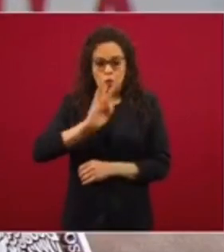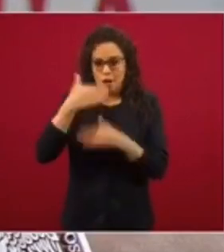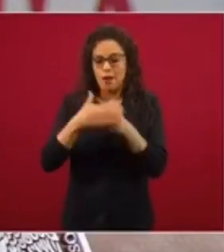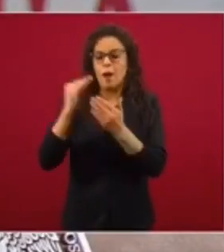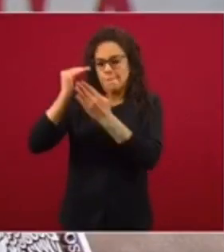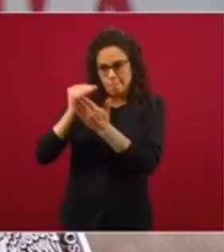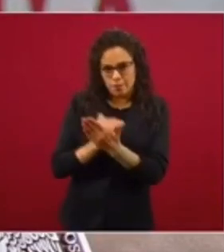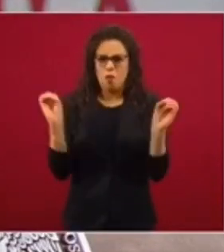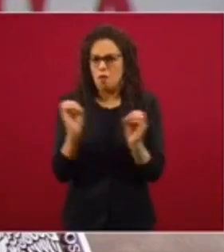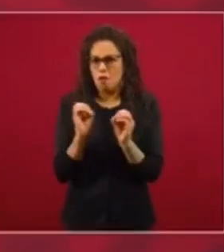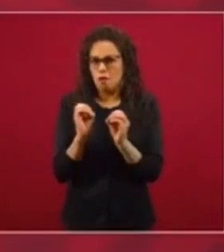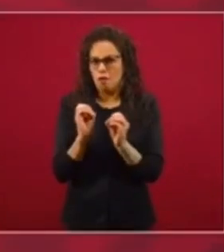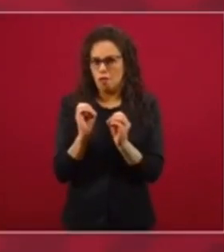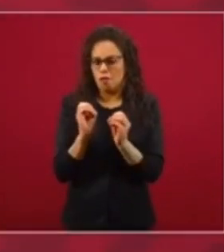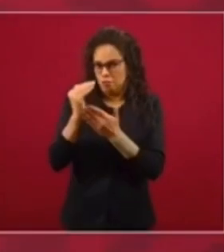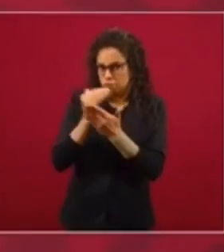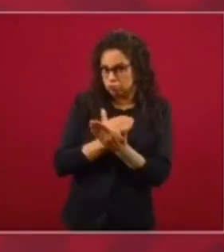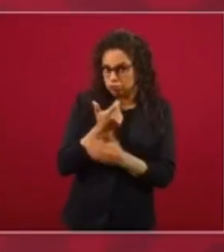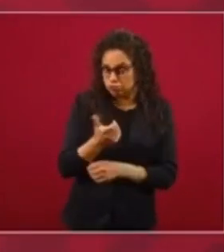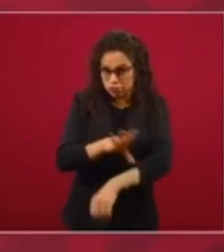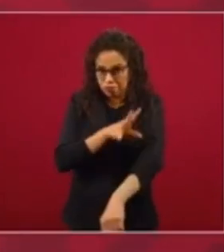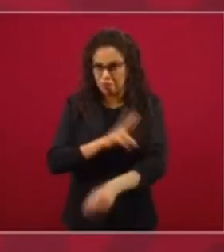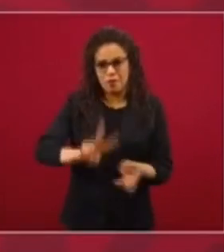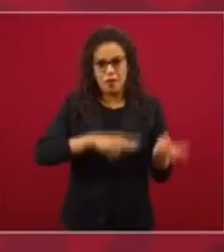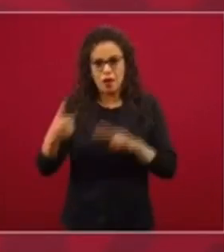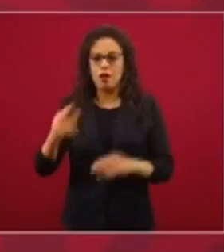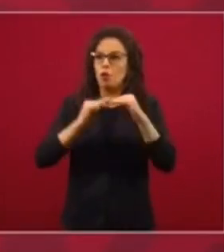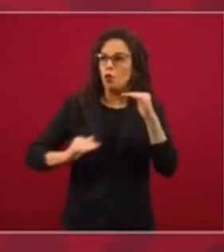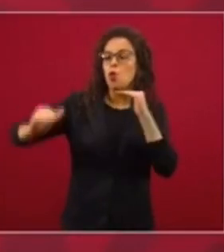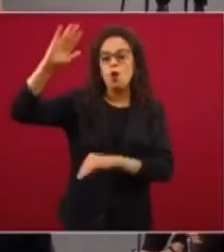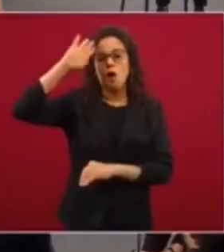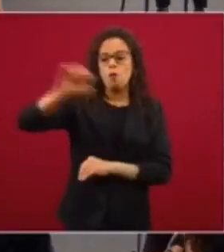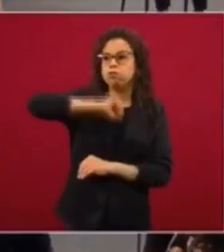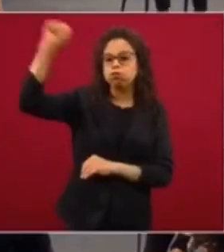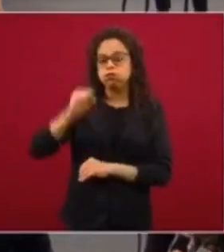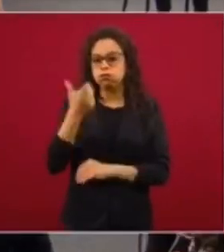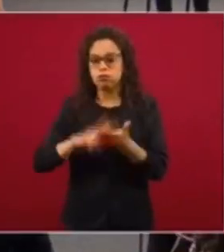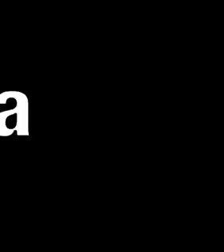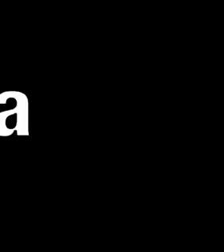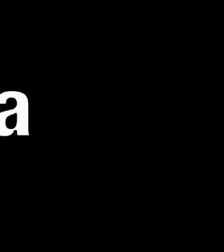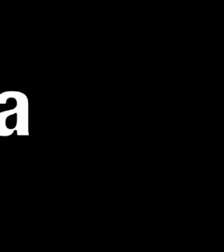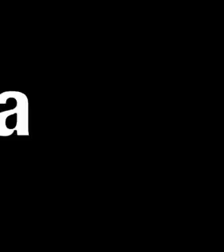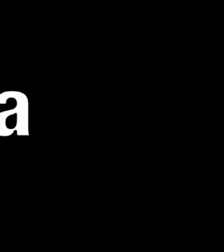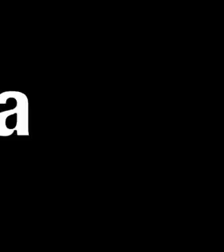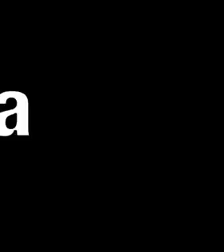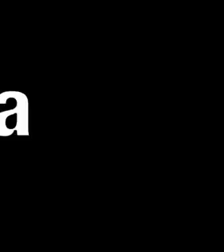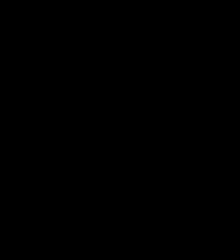Que ellos nunca lo hicieron. Al contrario, se elevaba y se elevaba constantemente el precio de la energía eléctrica. ¡Gracias!